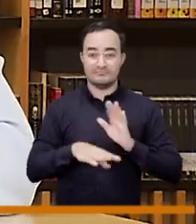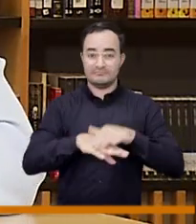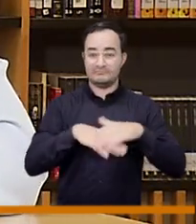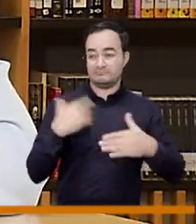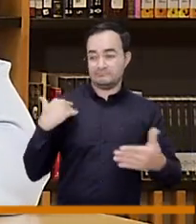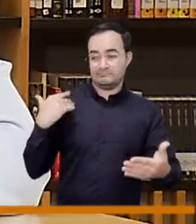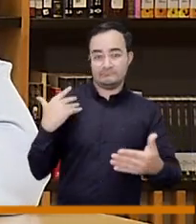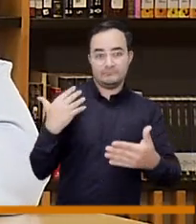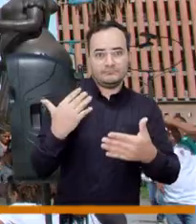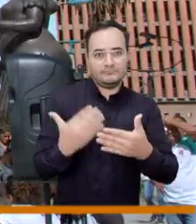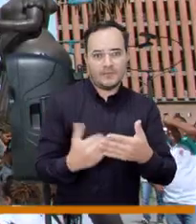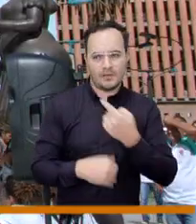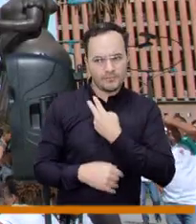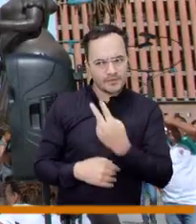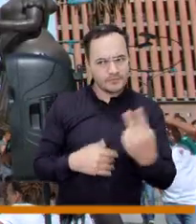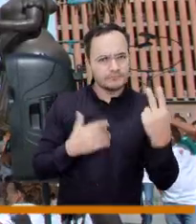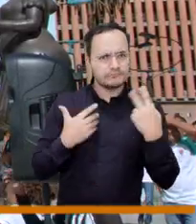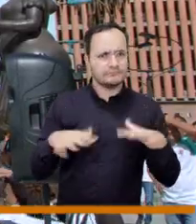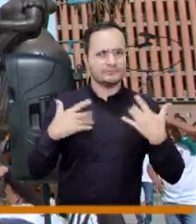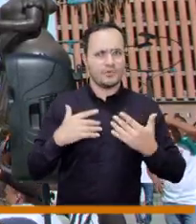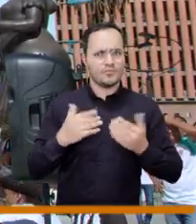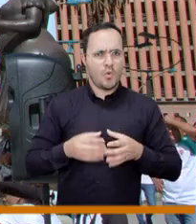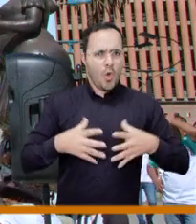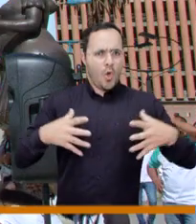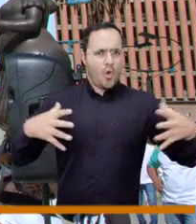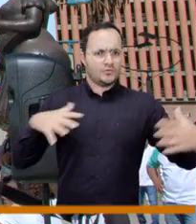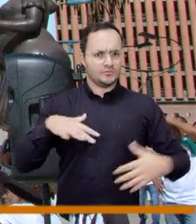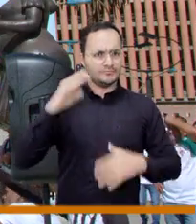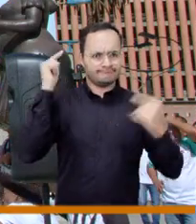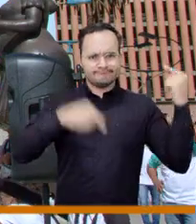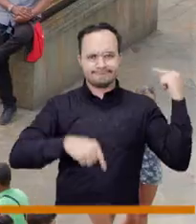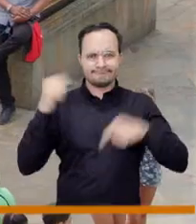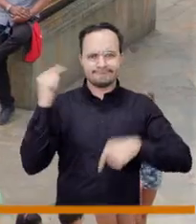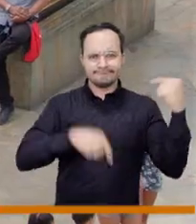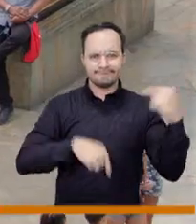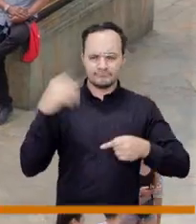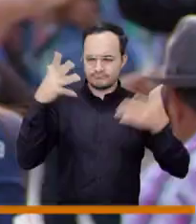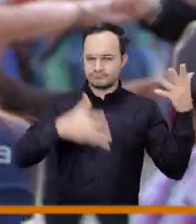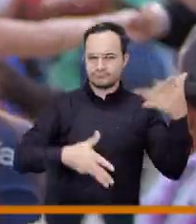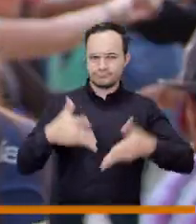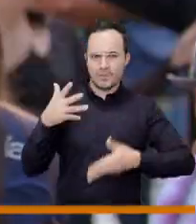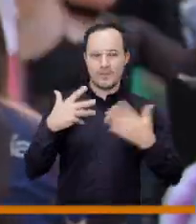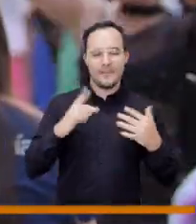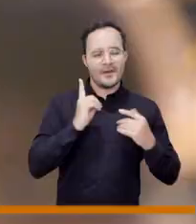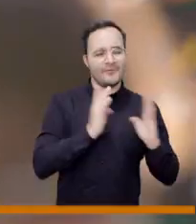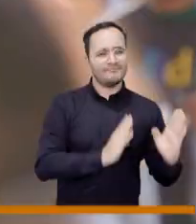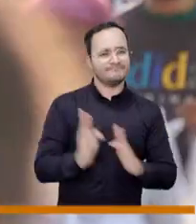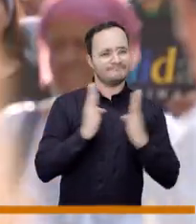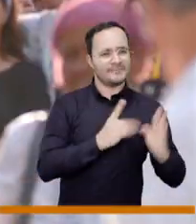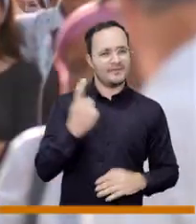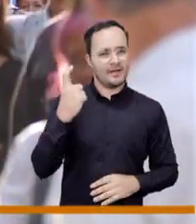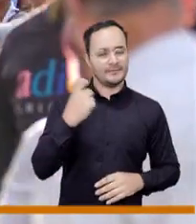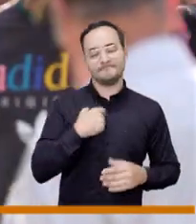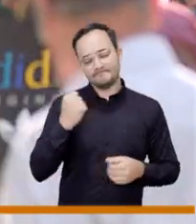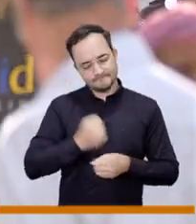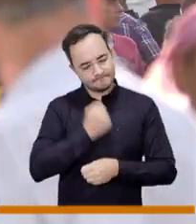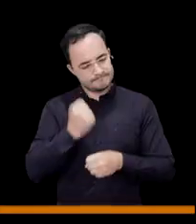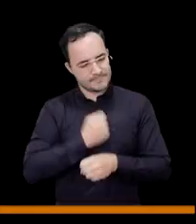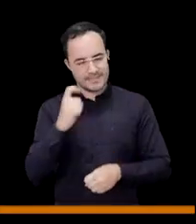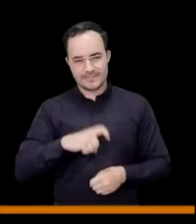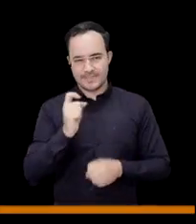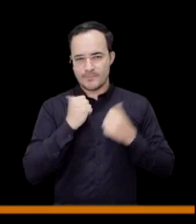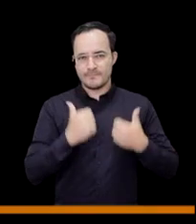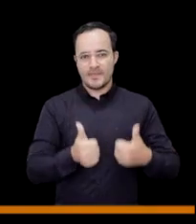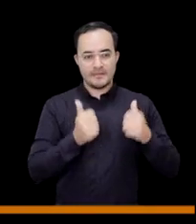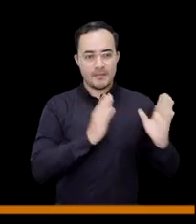exponencialmente los últimos años pero nos ha faltado es planeación entonces tenemos que trabajar mucho en ese tema para tener una